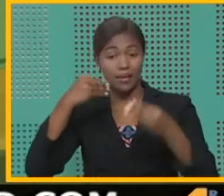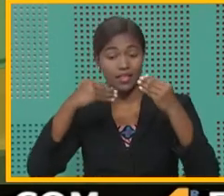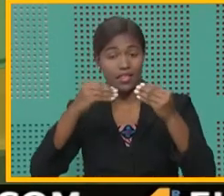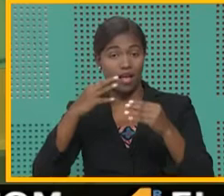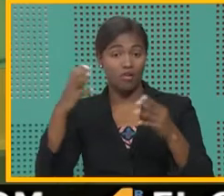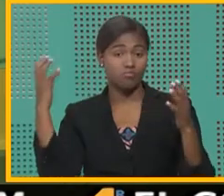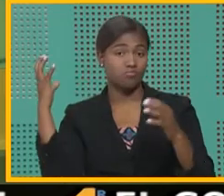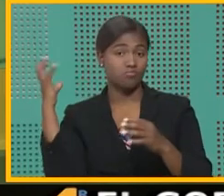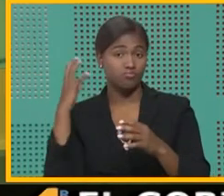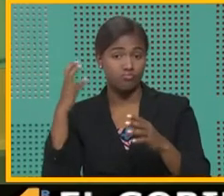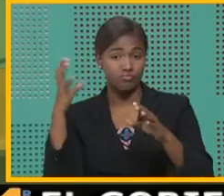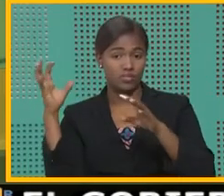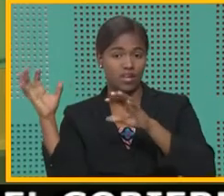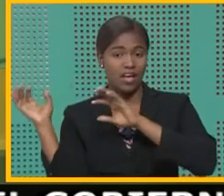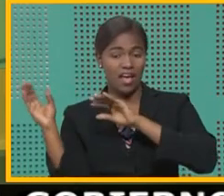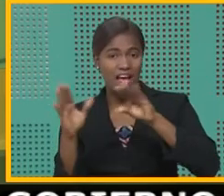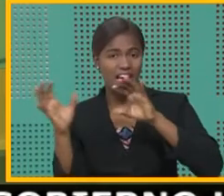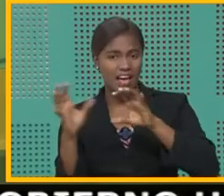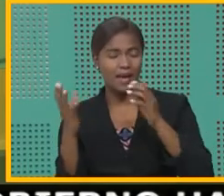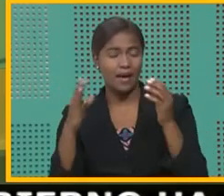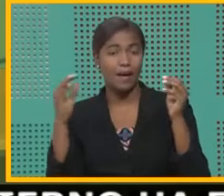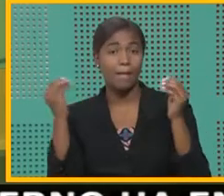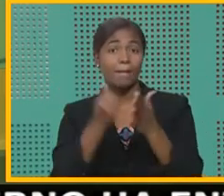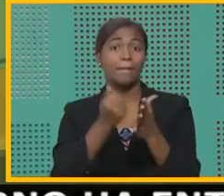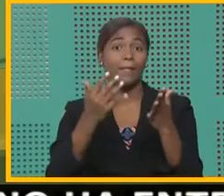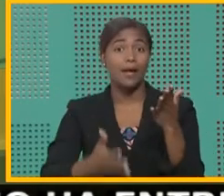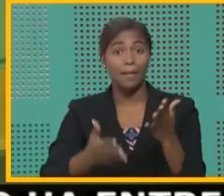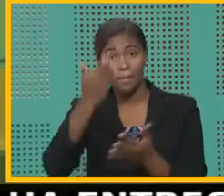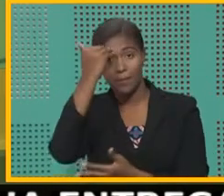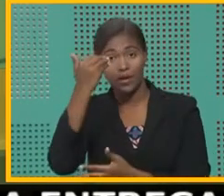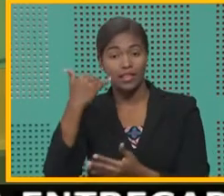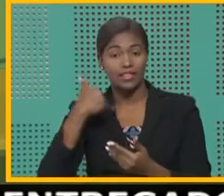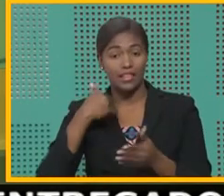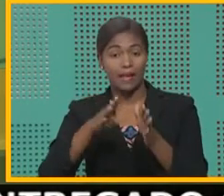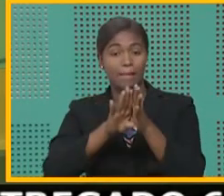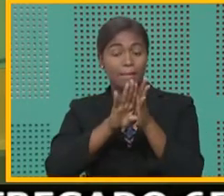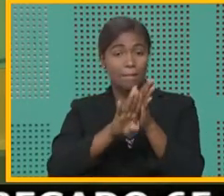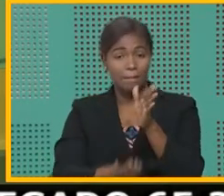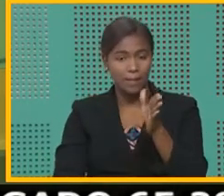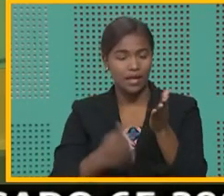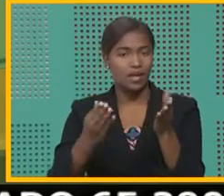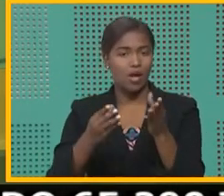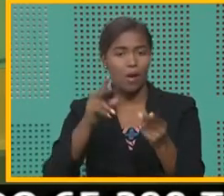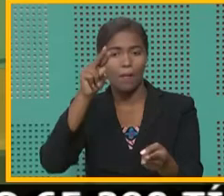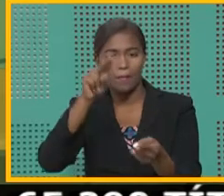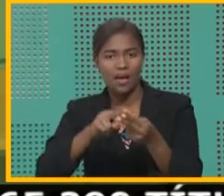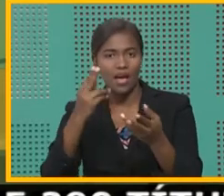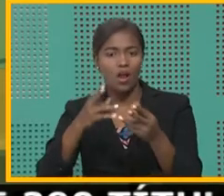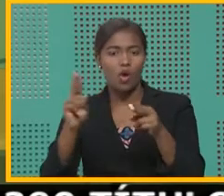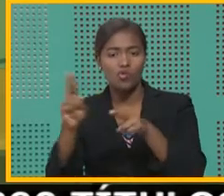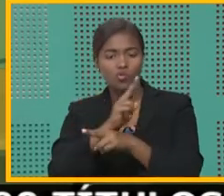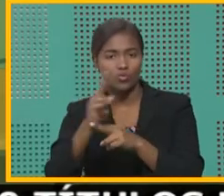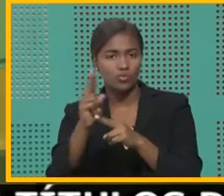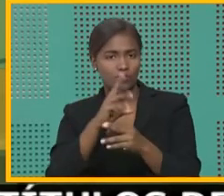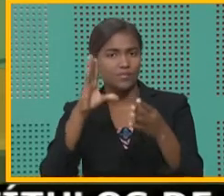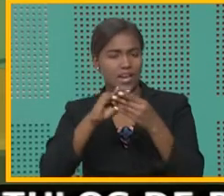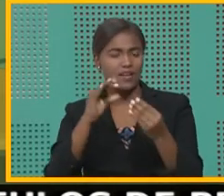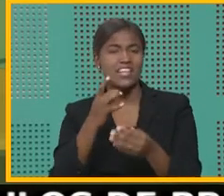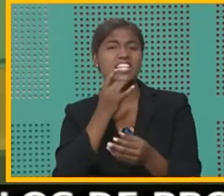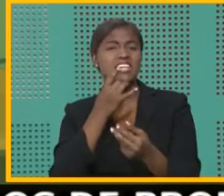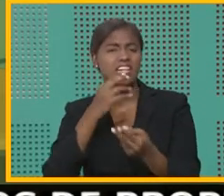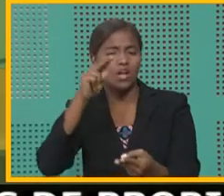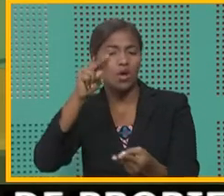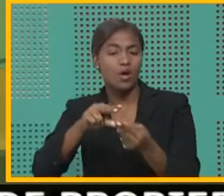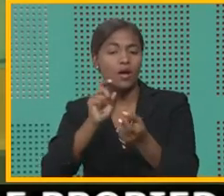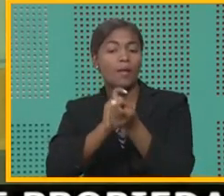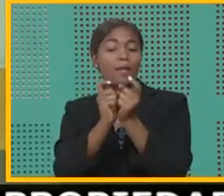aire acondicionado más caro porque tiene un menor consumo, ojo, cuando hablamos de eficiencia energética, eso se